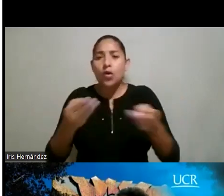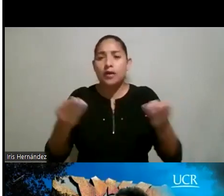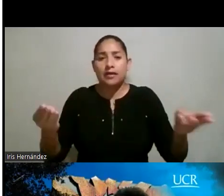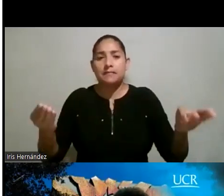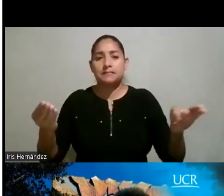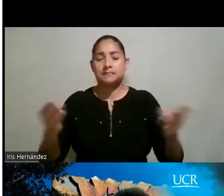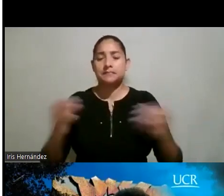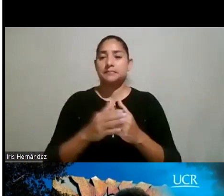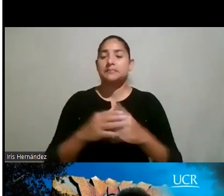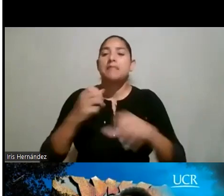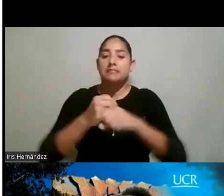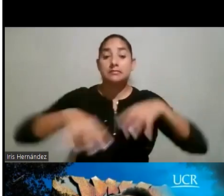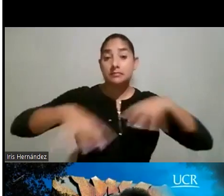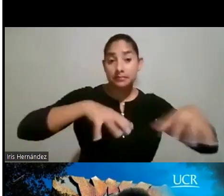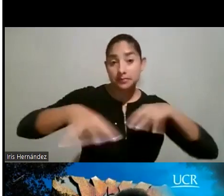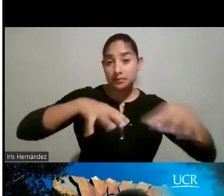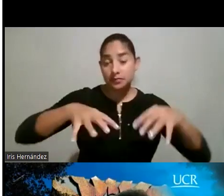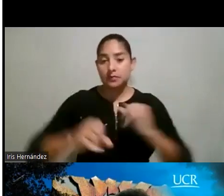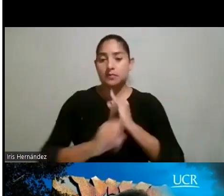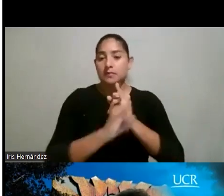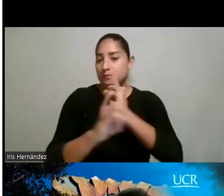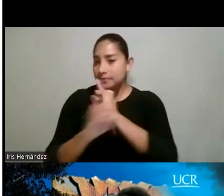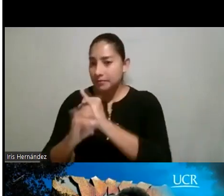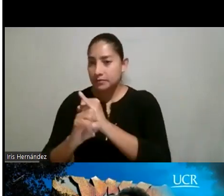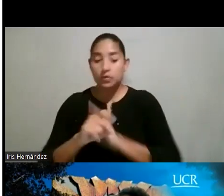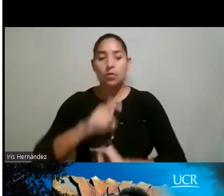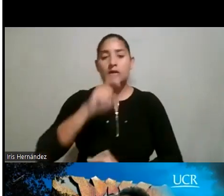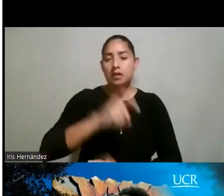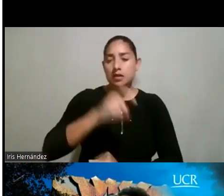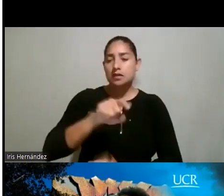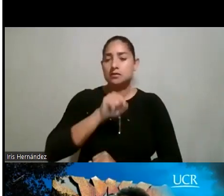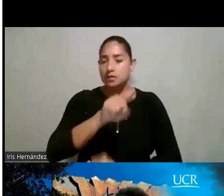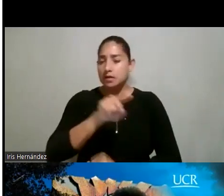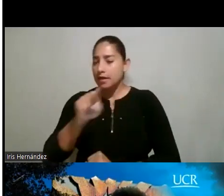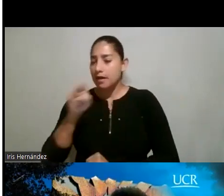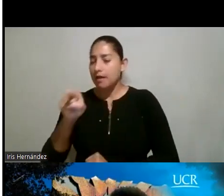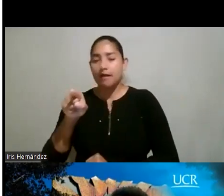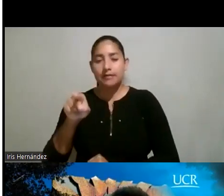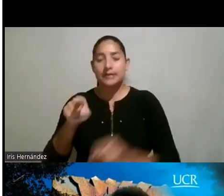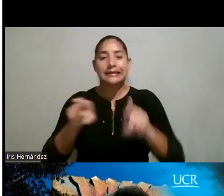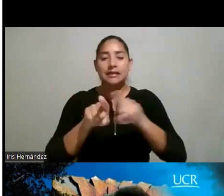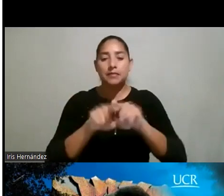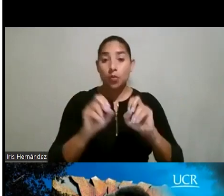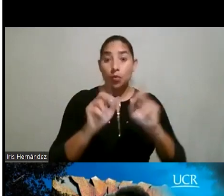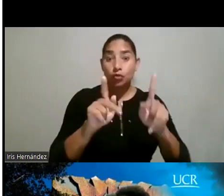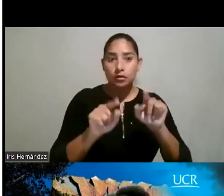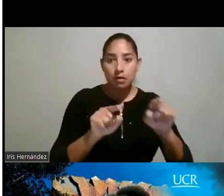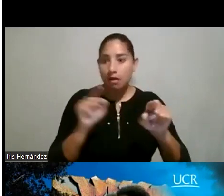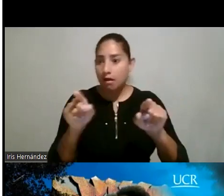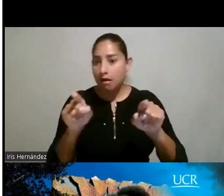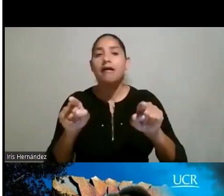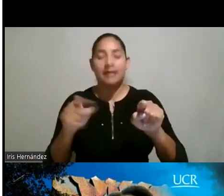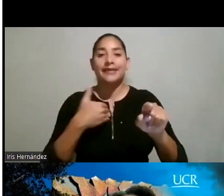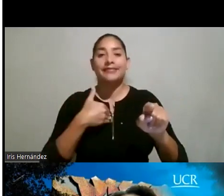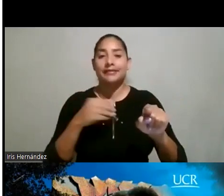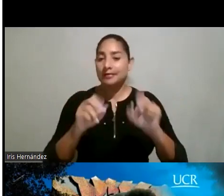a tomar acciones, a identificar necesidades y a identificar oportunidades que tenemos las